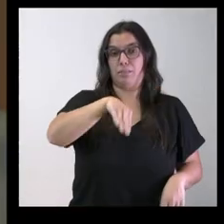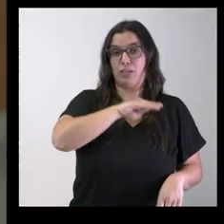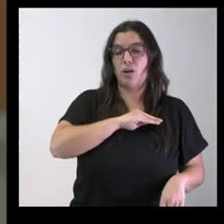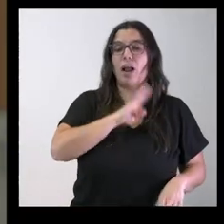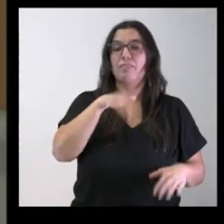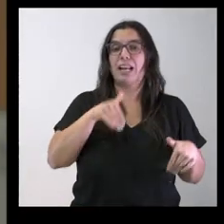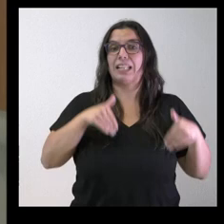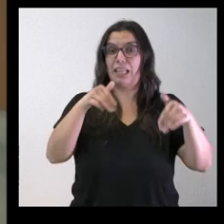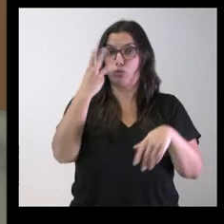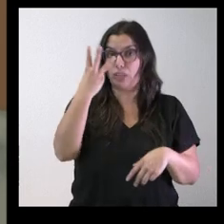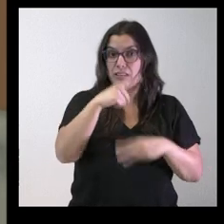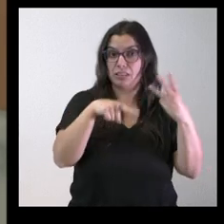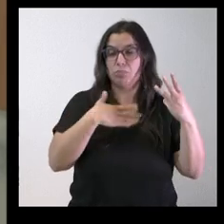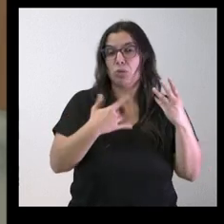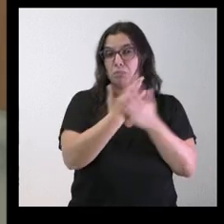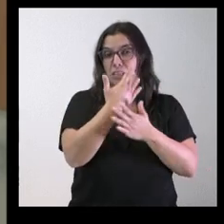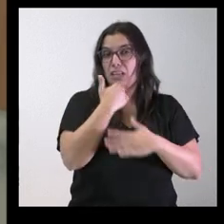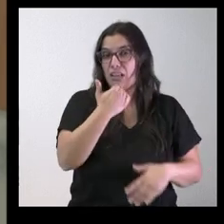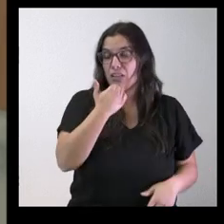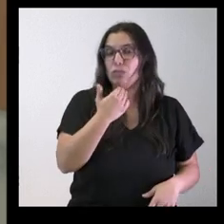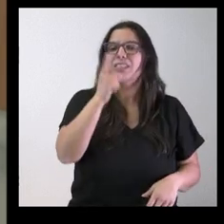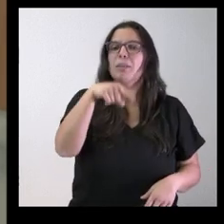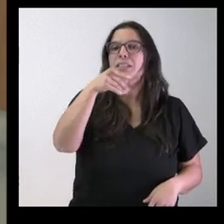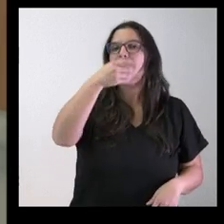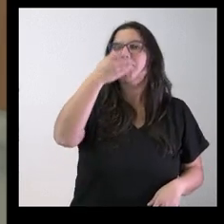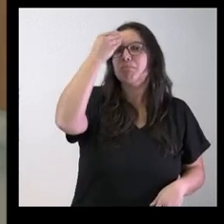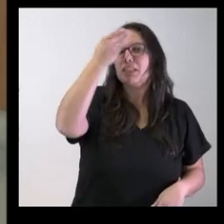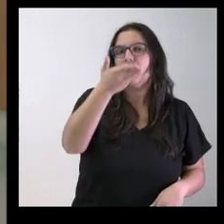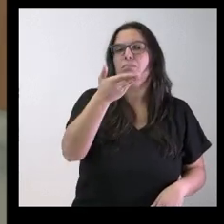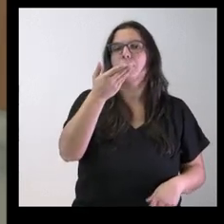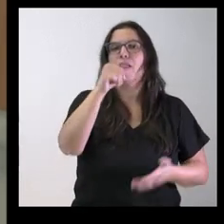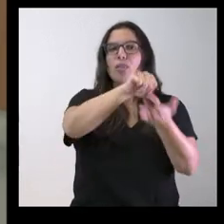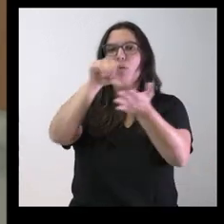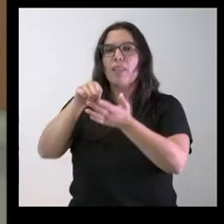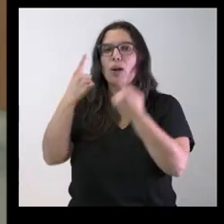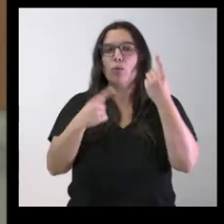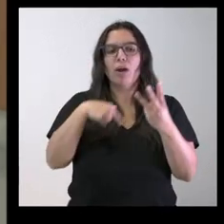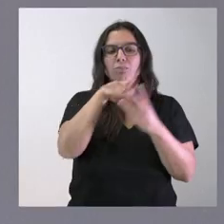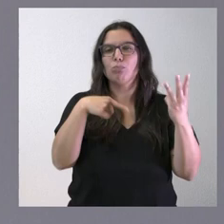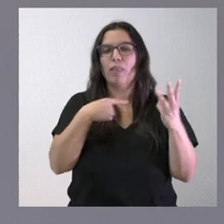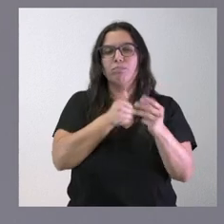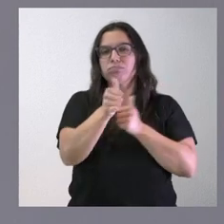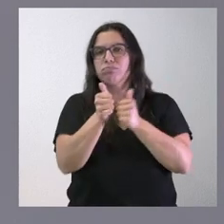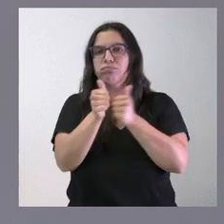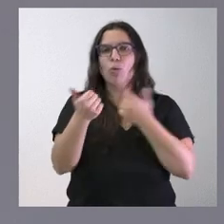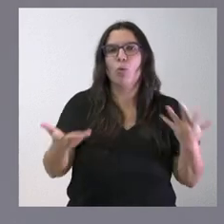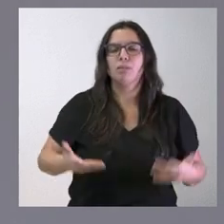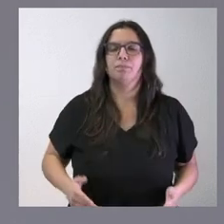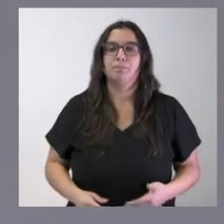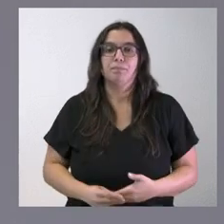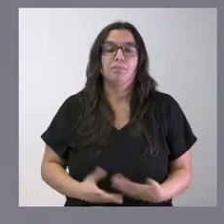sobre ellos y también si cree que alguna de esas tres ciudades tiene más opciones. Pues, evidentemente,